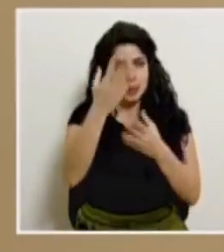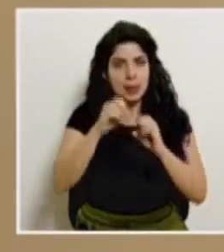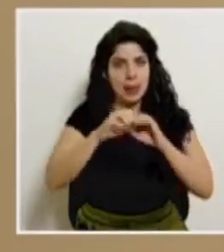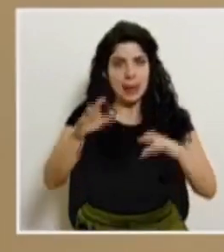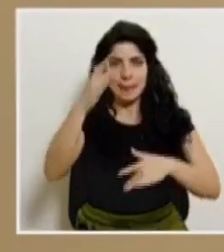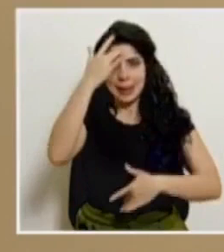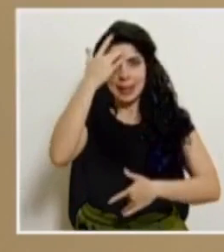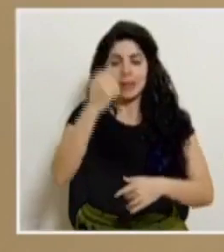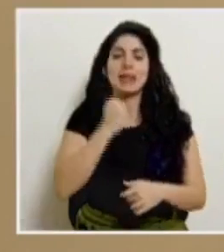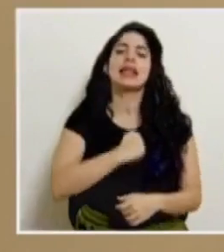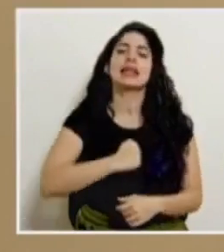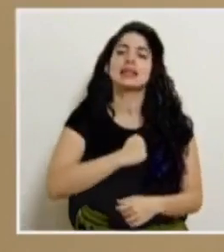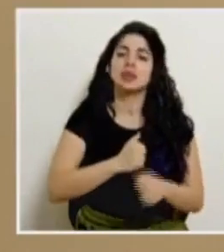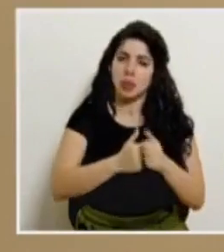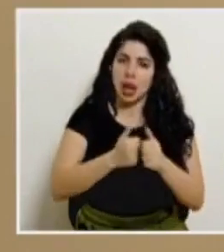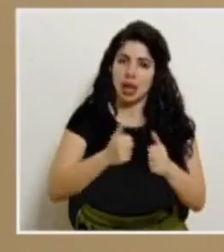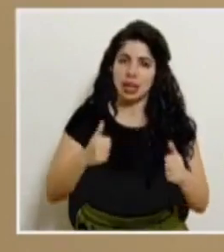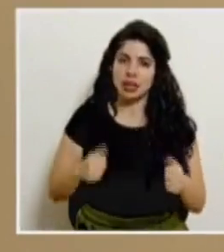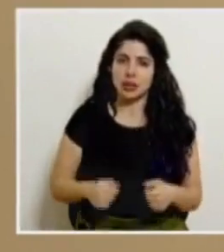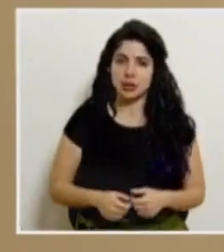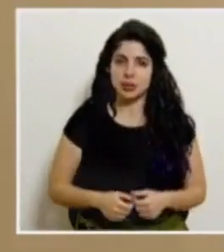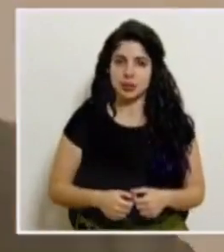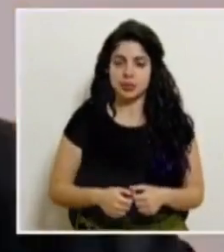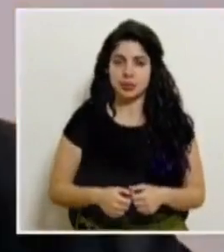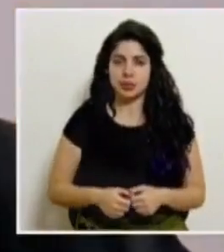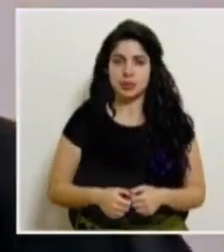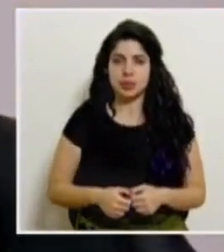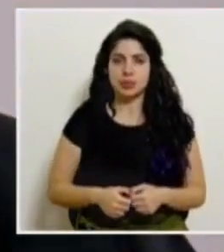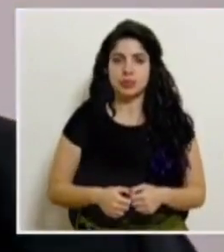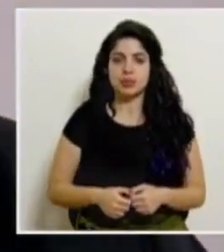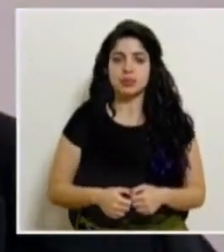epidemiológico y disculpas por el retraso